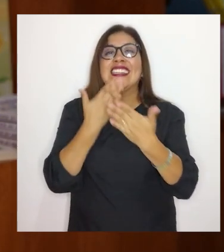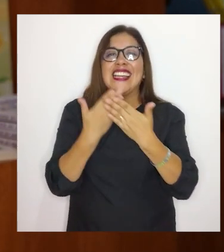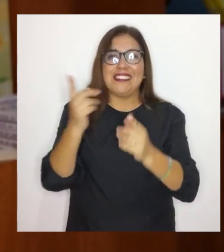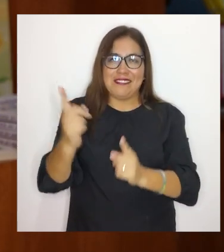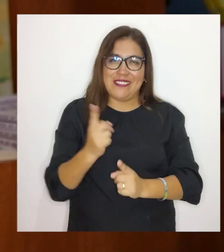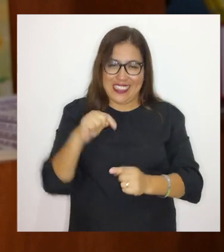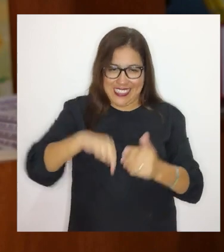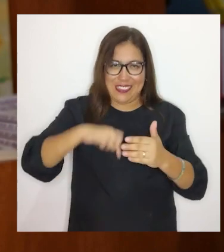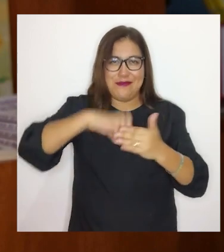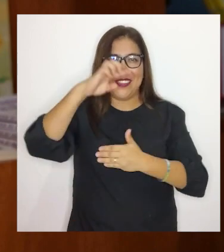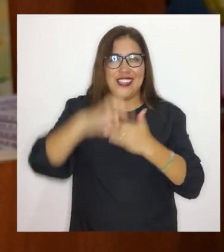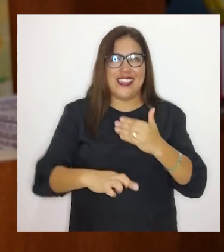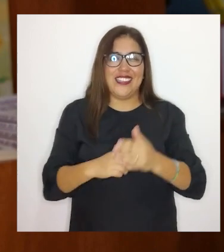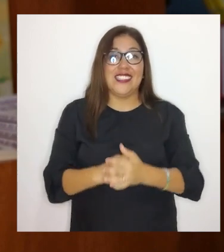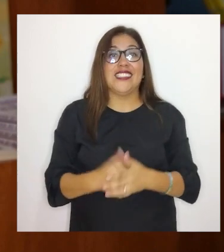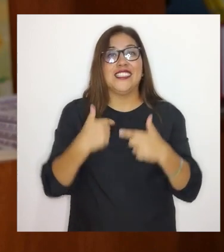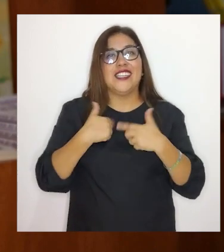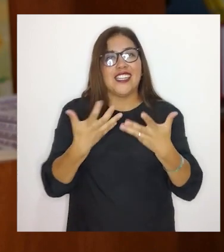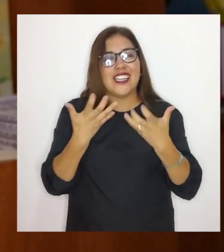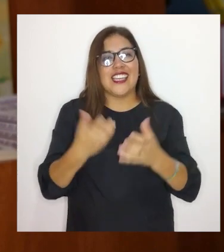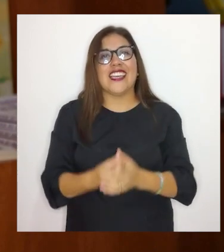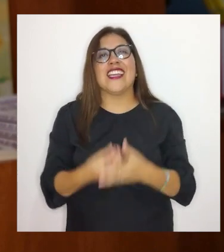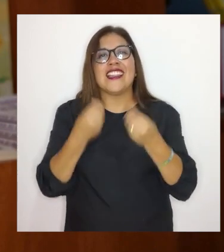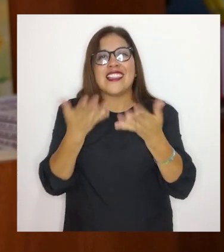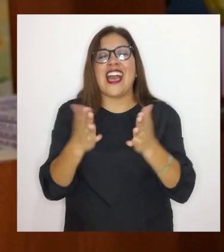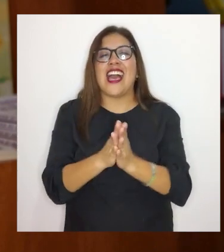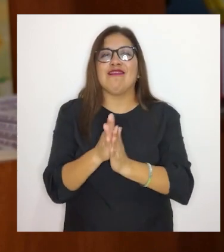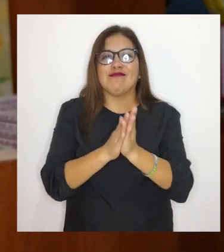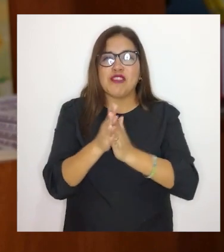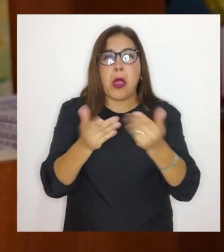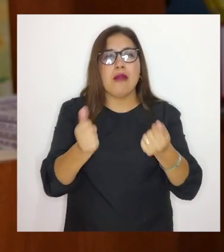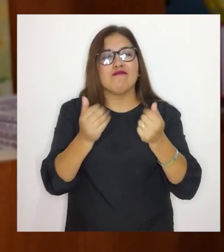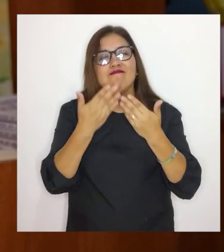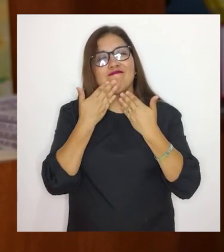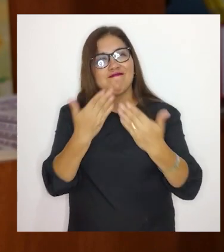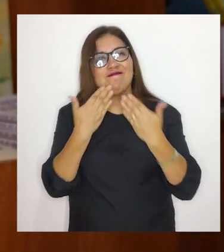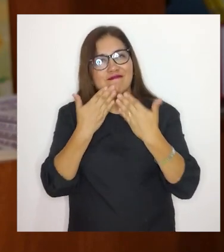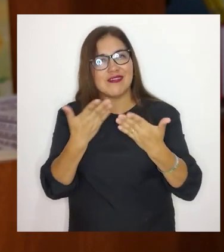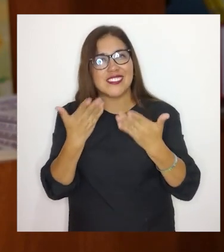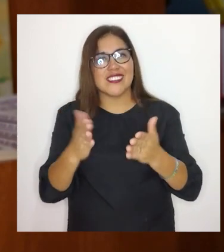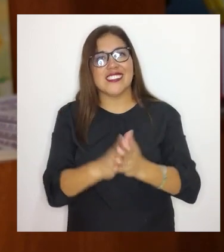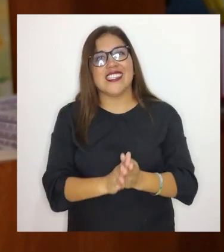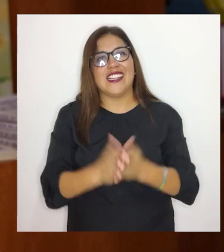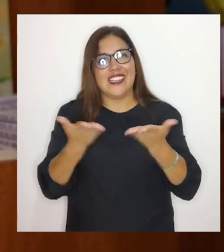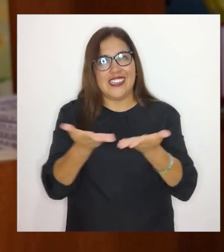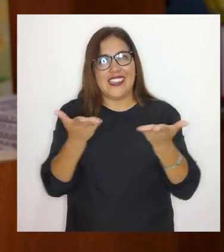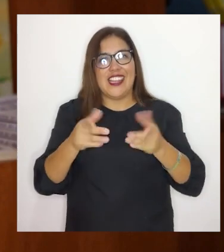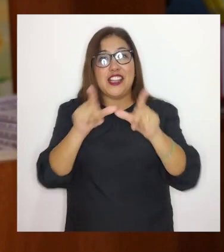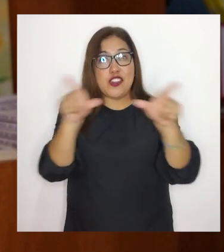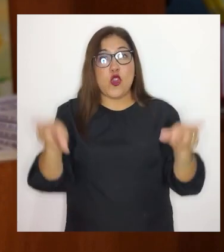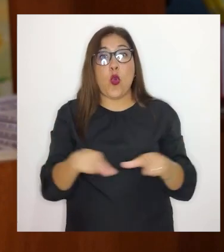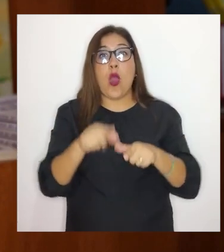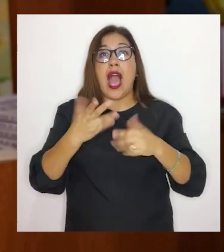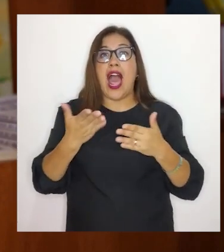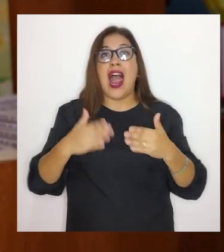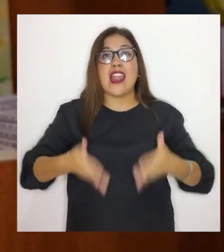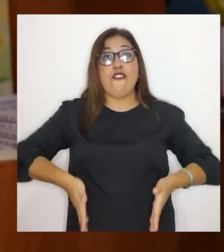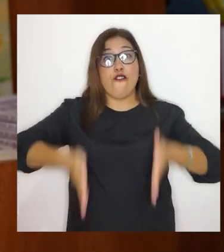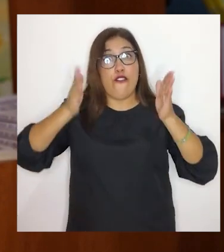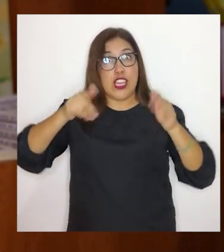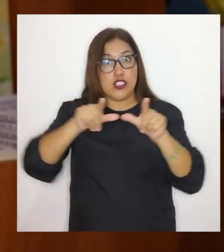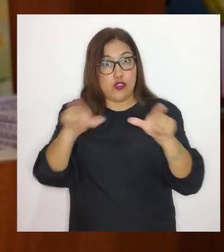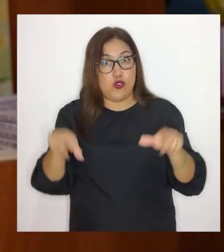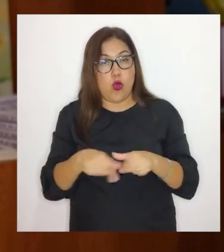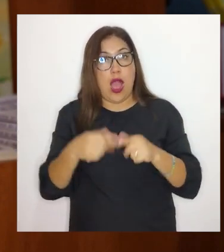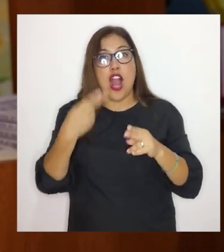el programa, también queremos hacer propicio nuestro agradecimiento a Casa Tomada, quien nos ha brindado